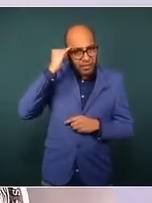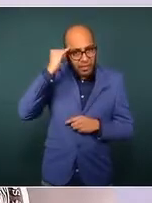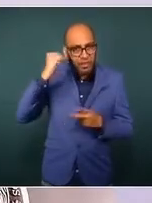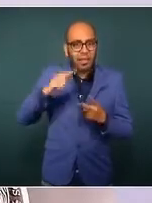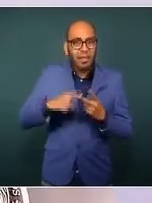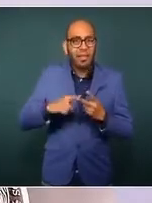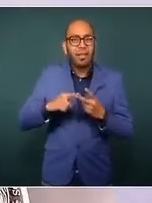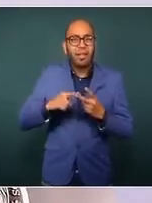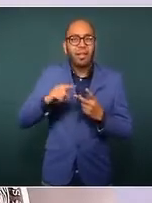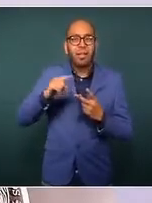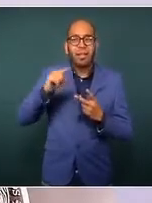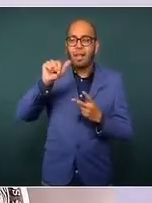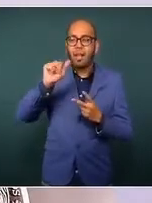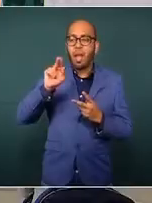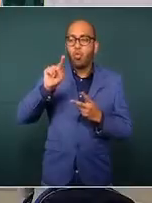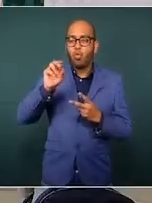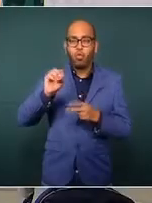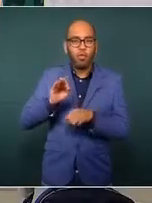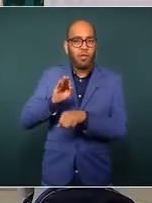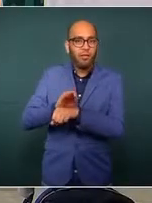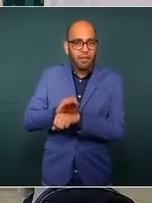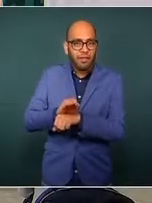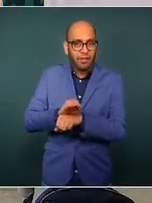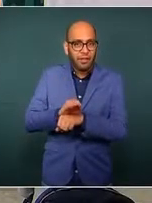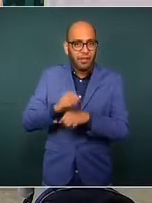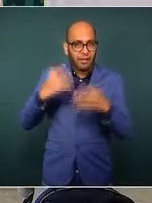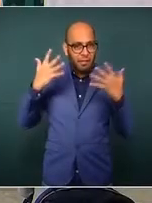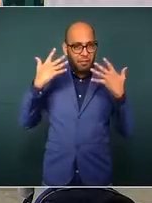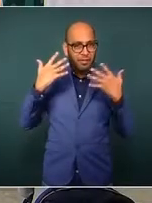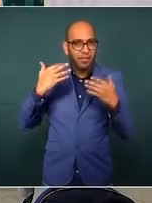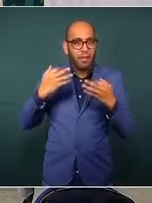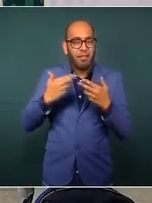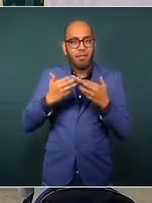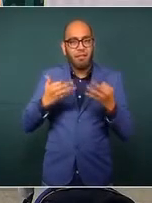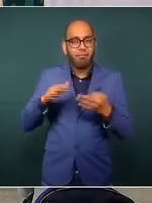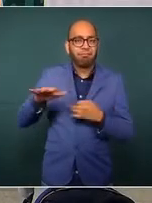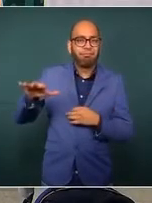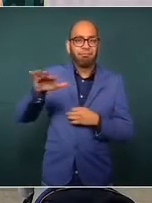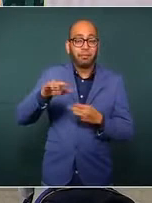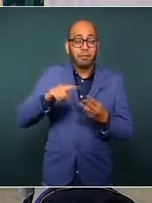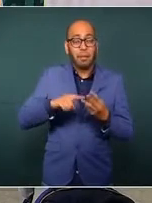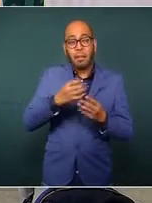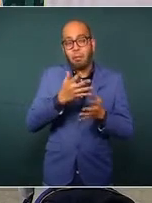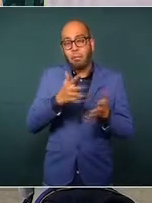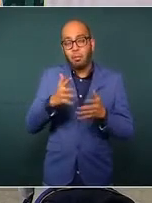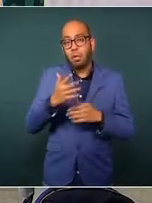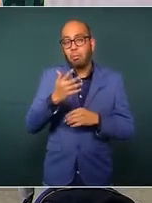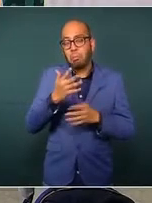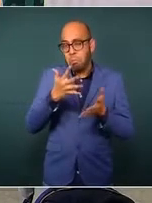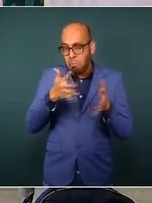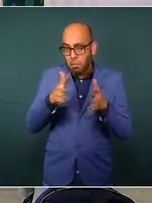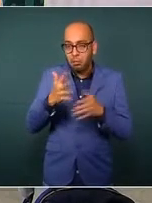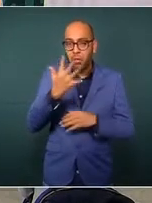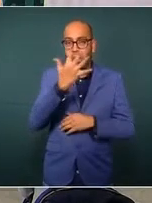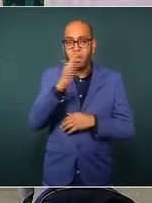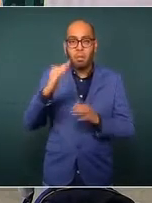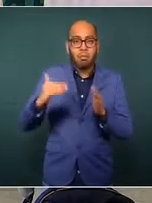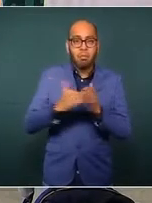los autodefensas. Estamos hablando de aproximadamente 10 mil personas